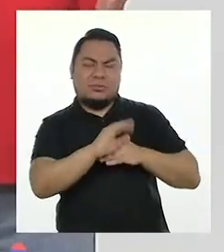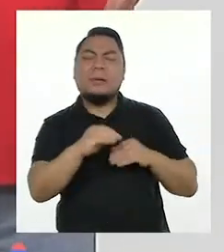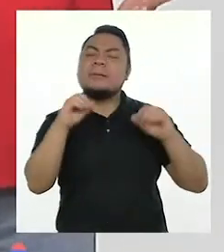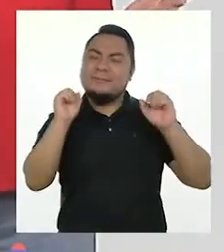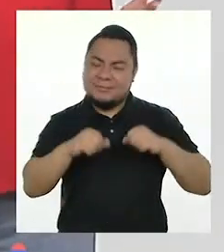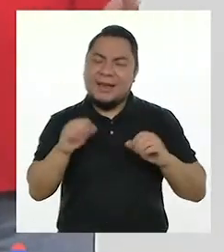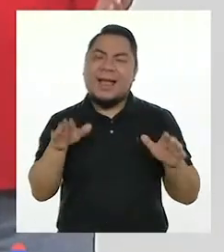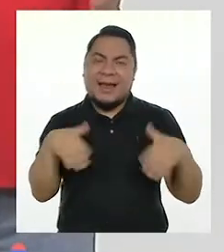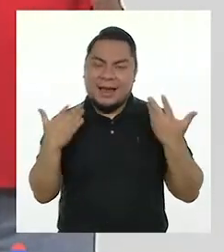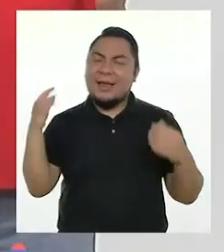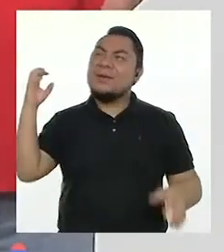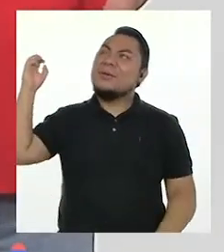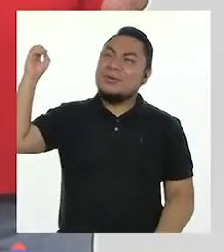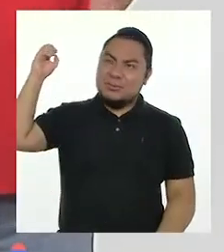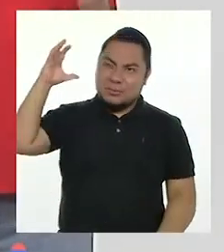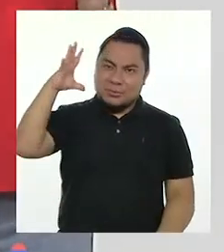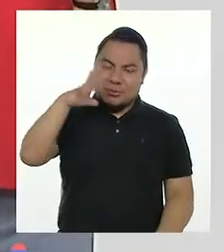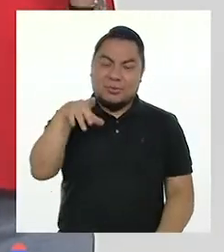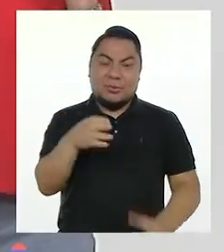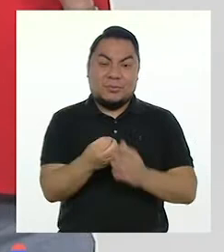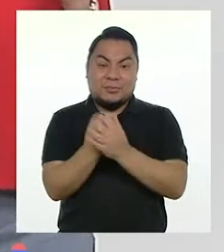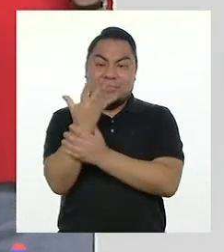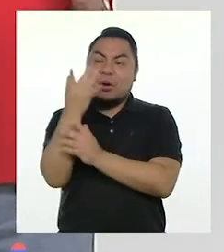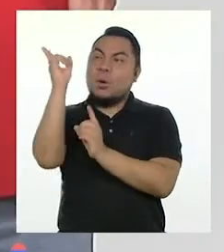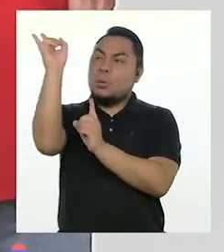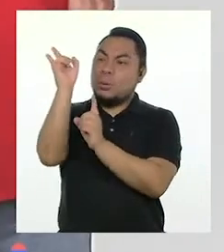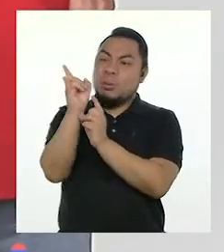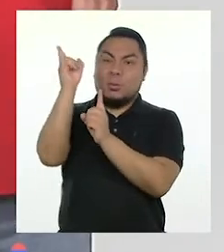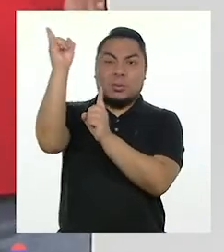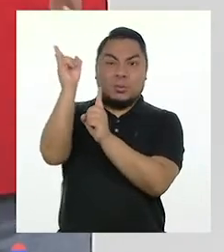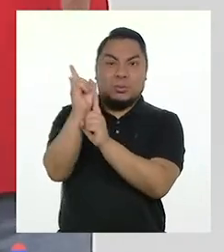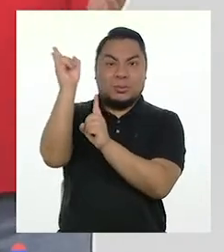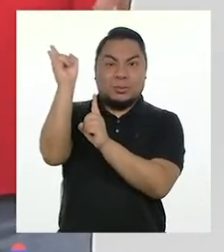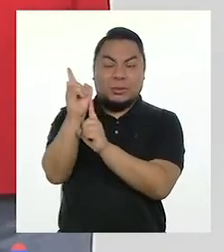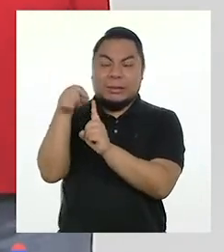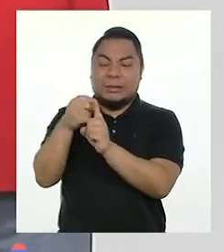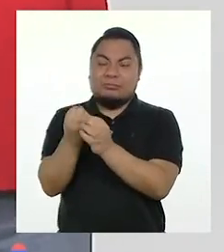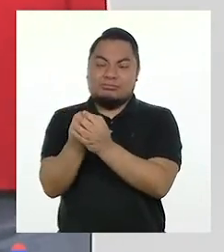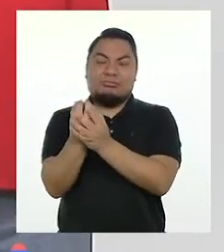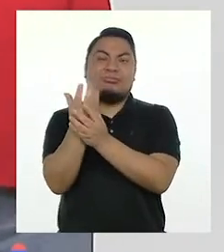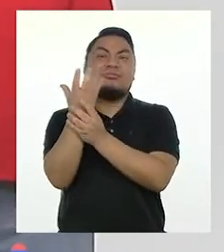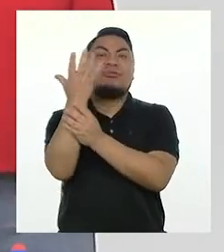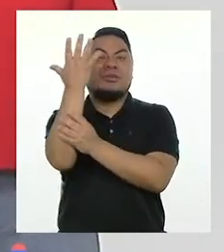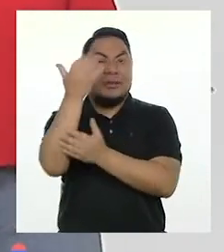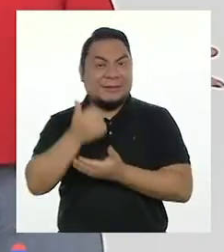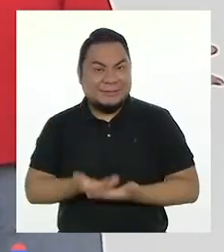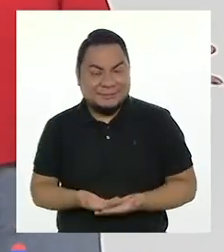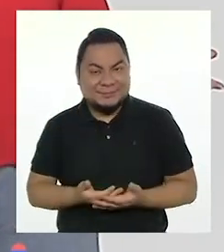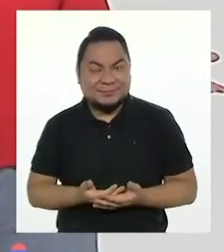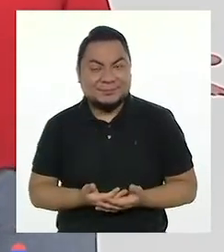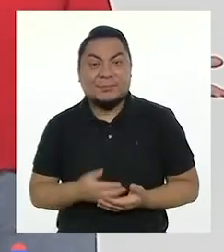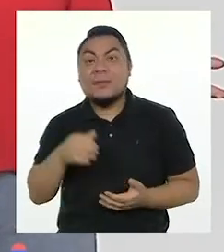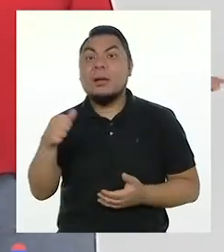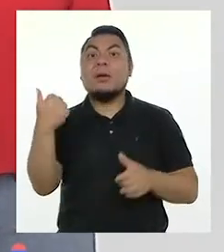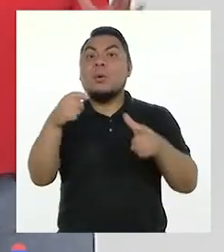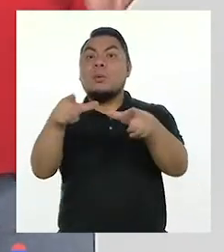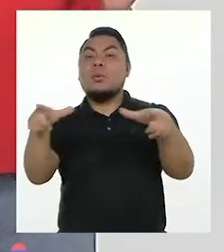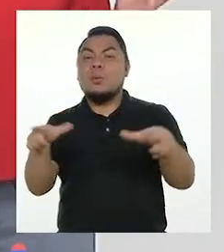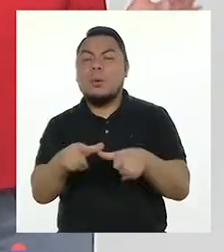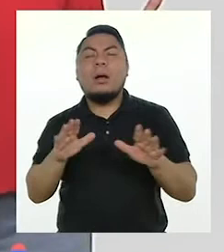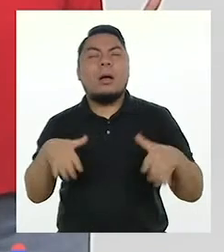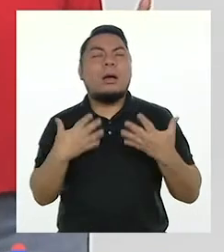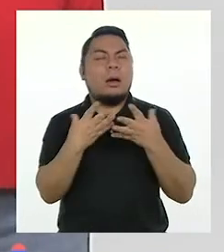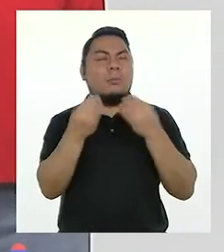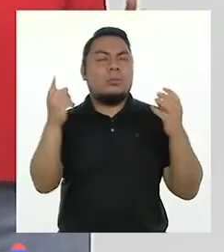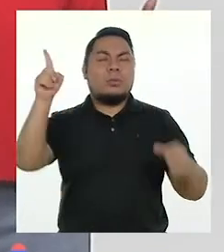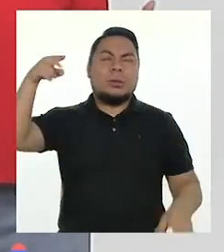maneras, hay luz que las plantitas van a recibir y eso es lo que las ayuda a crecer. En otros lugares donde hay